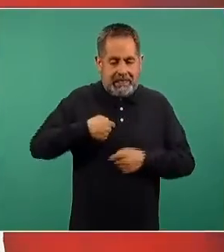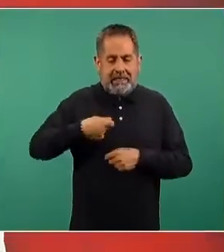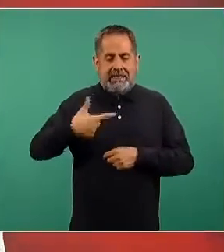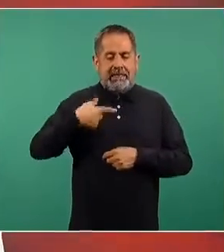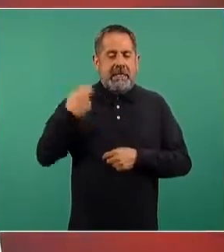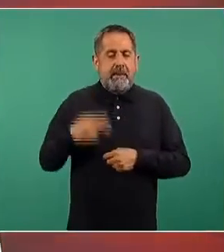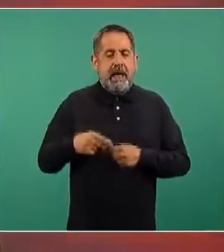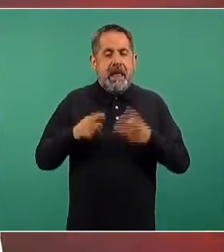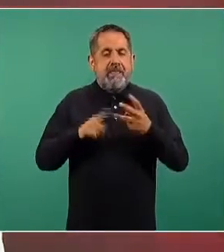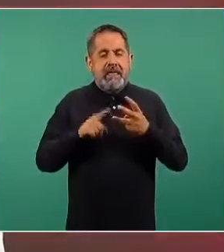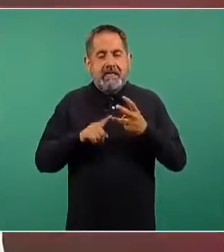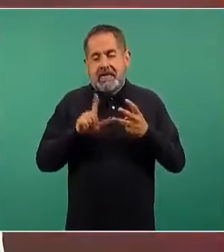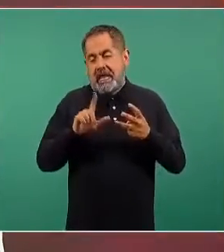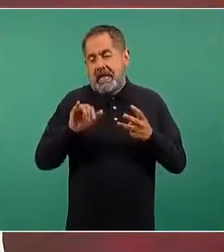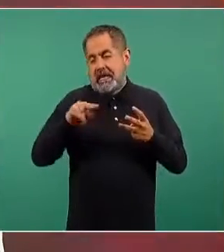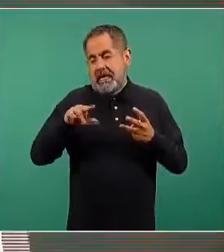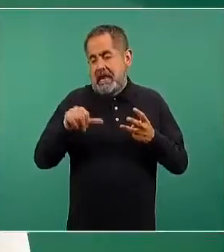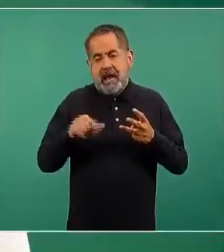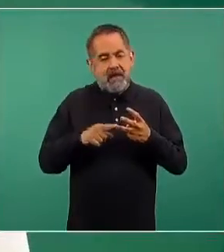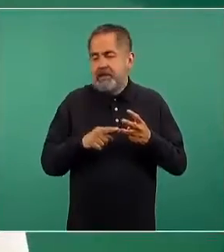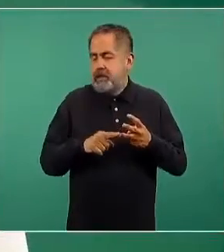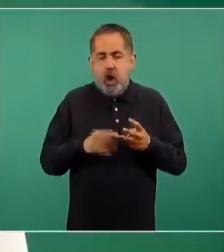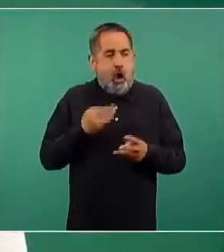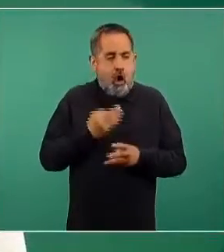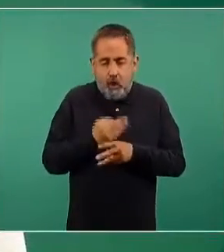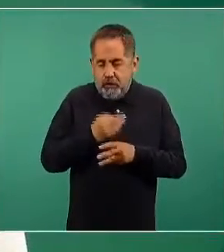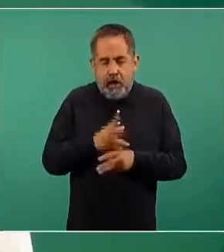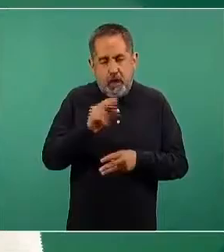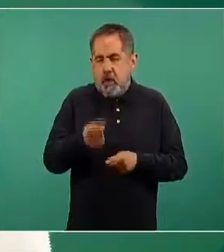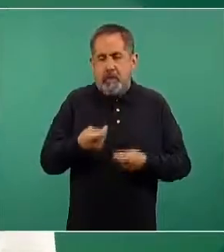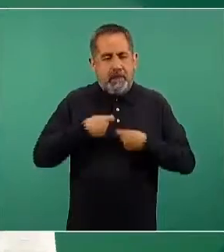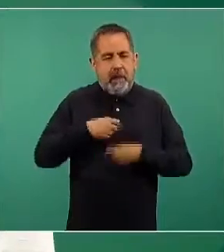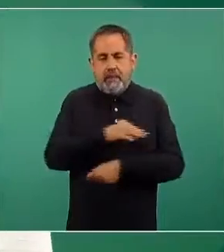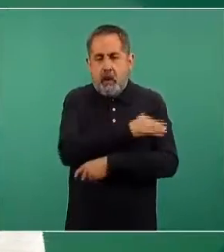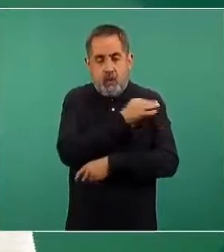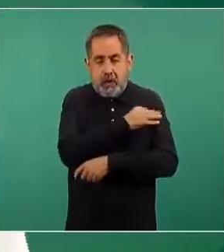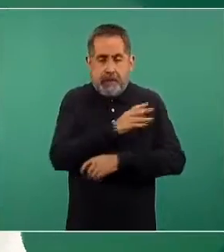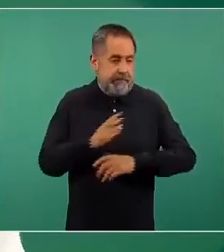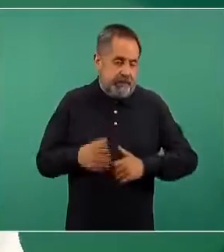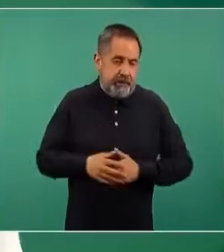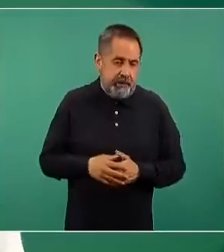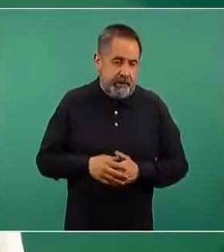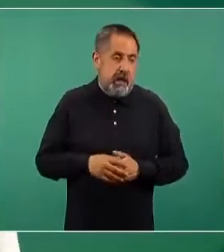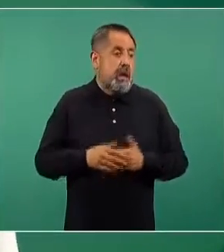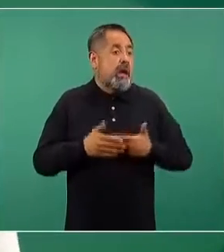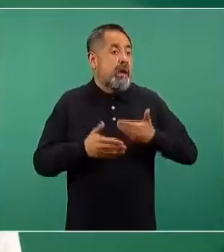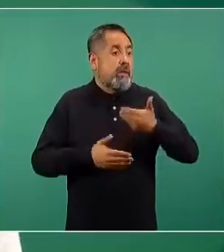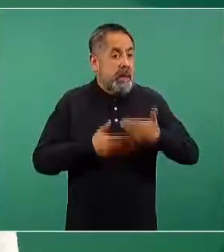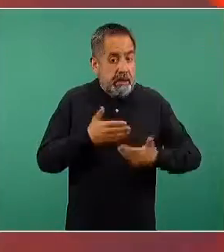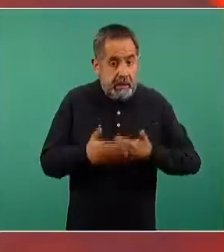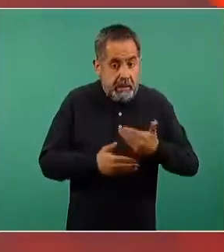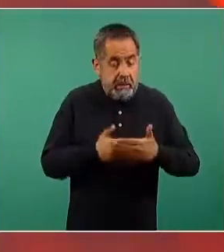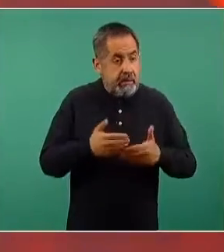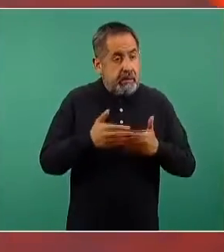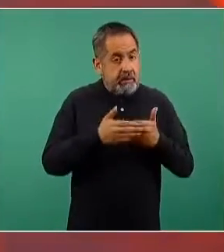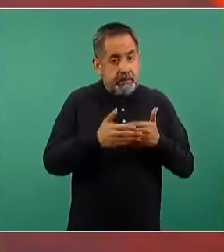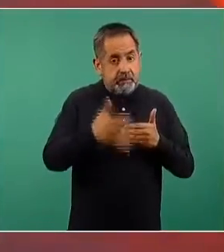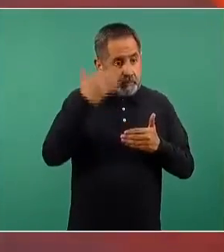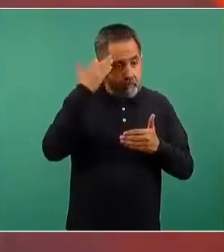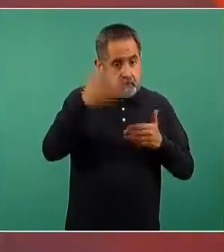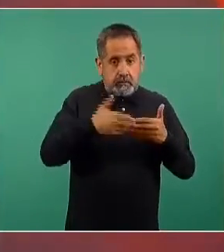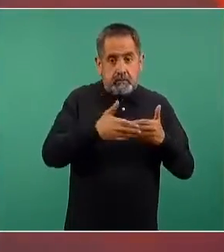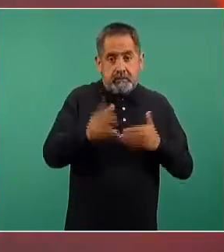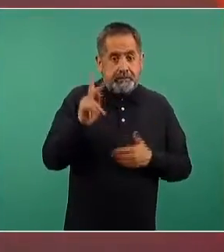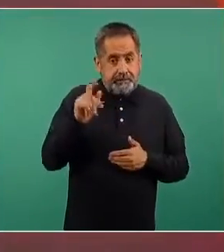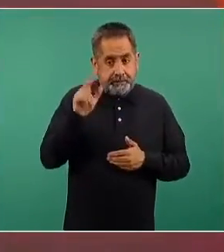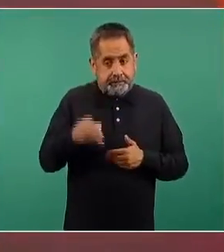línea en ese sentido y no somos elegibles en este momento para vacunar. Una vez que sigan avanzando las siguientes etapas